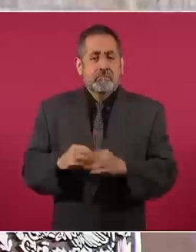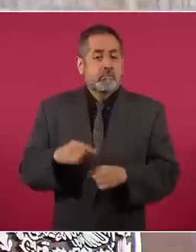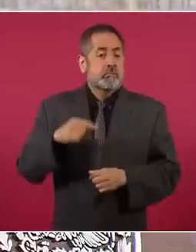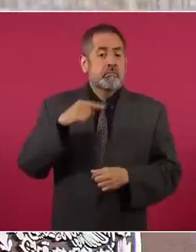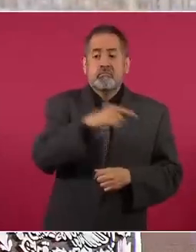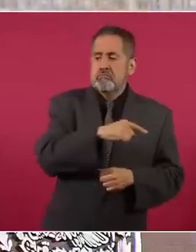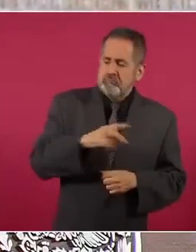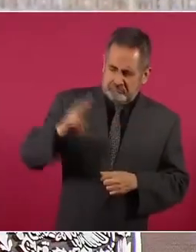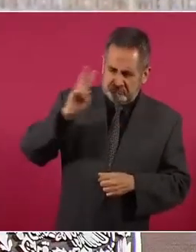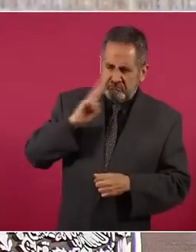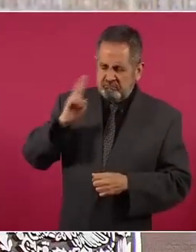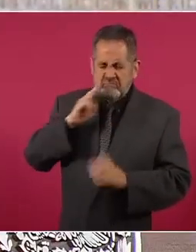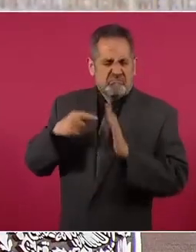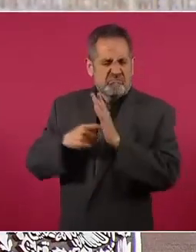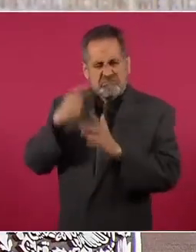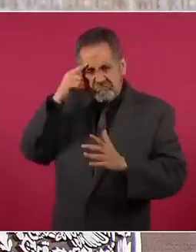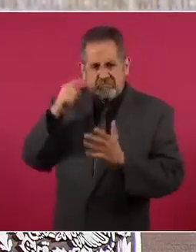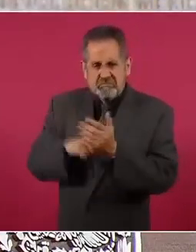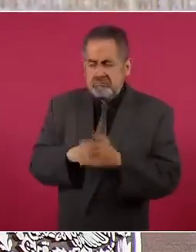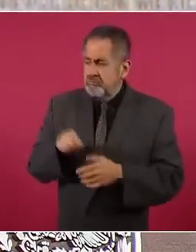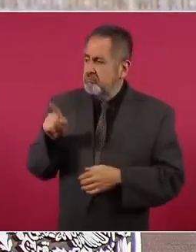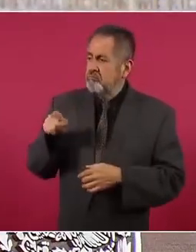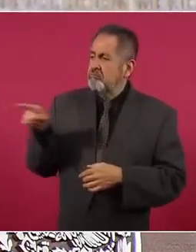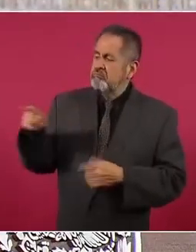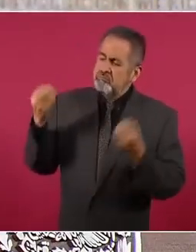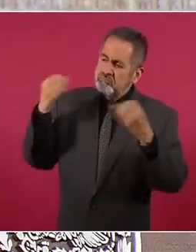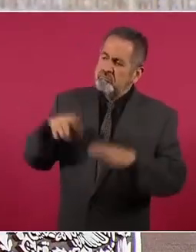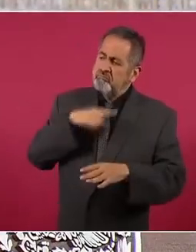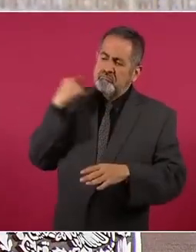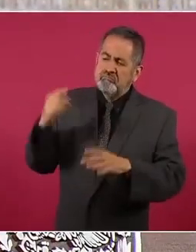apuesta de que íbamos a perder